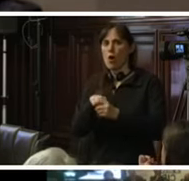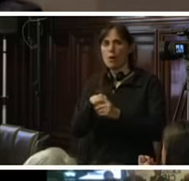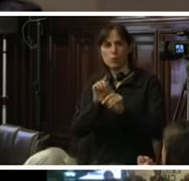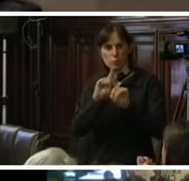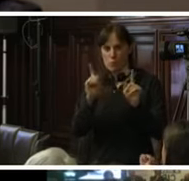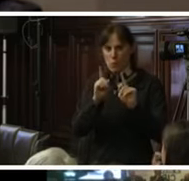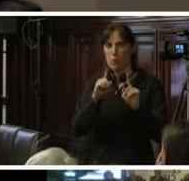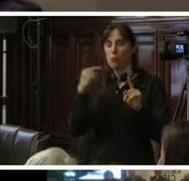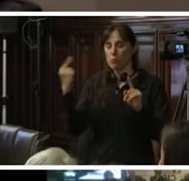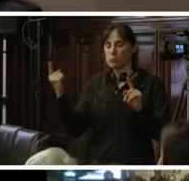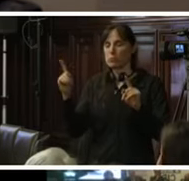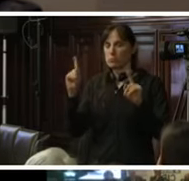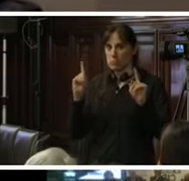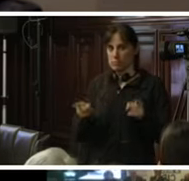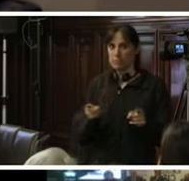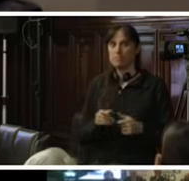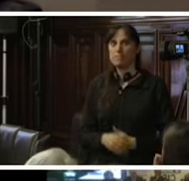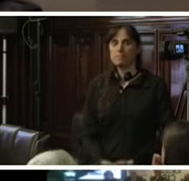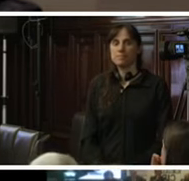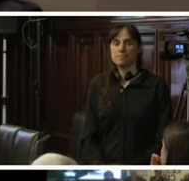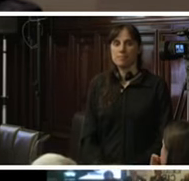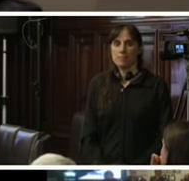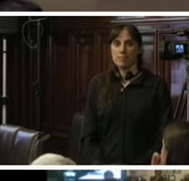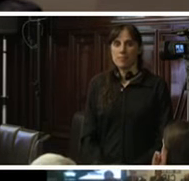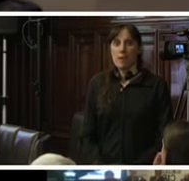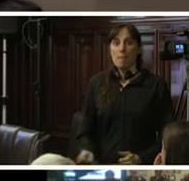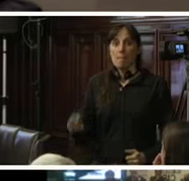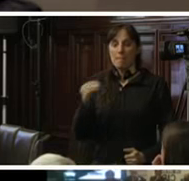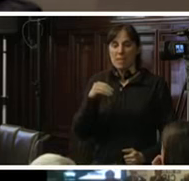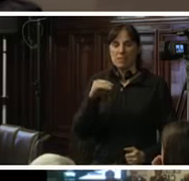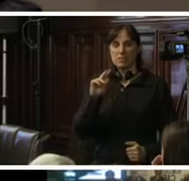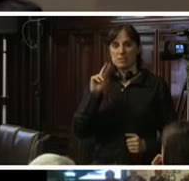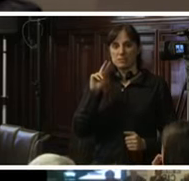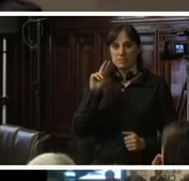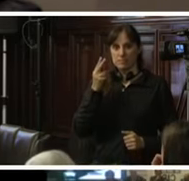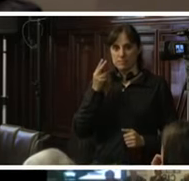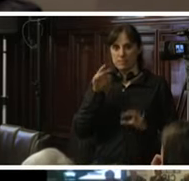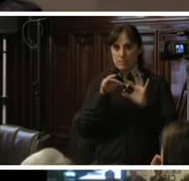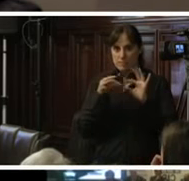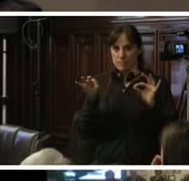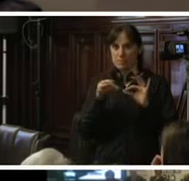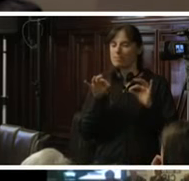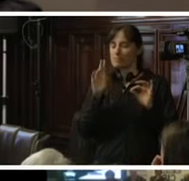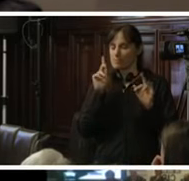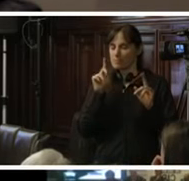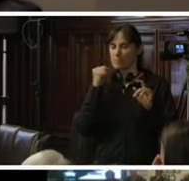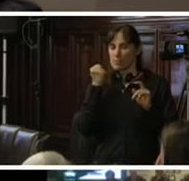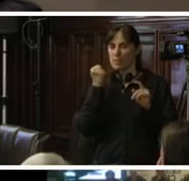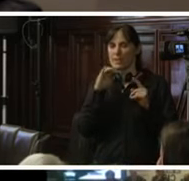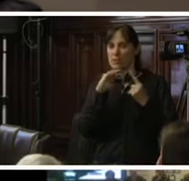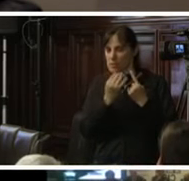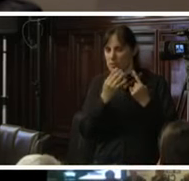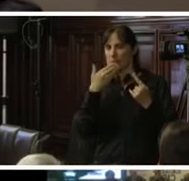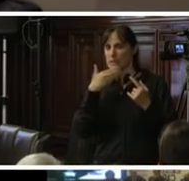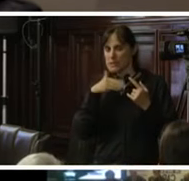supranacional. Una segunda precisión sobre el contexto es que, humildemente,